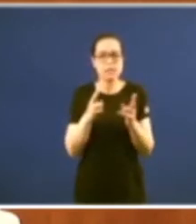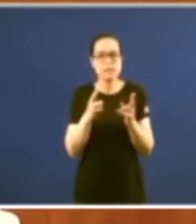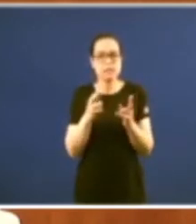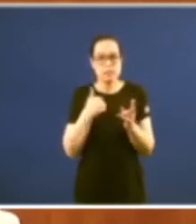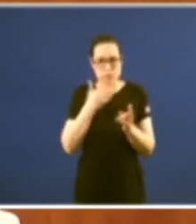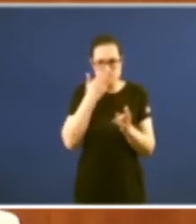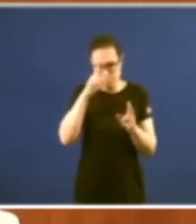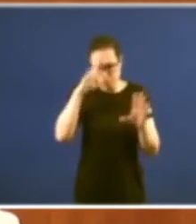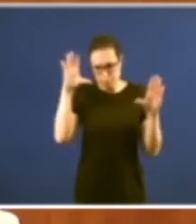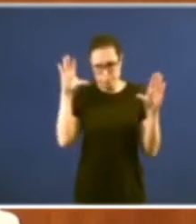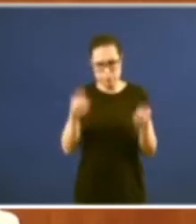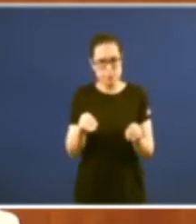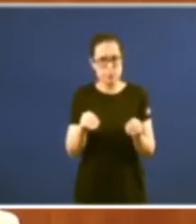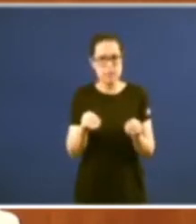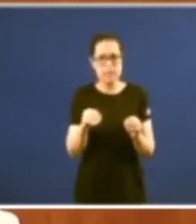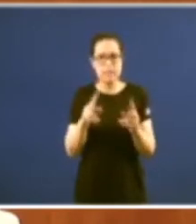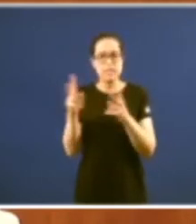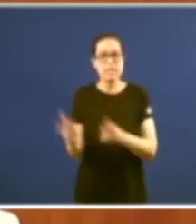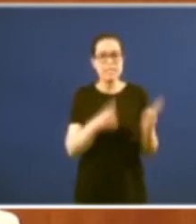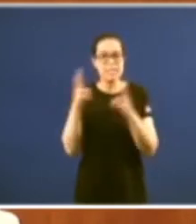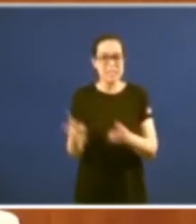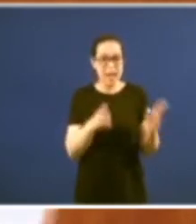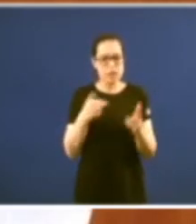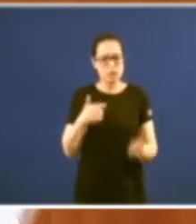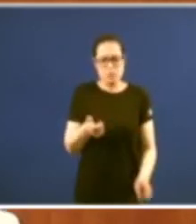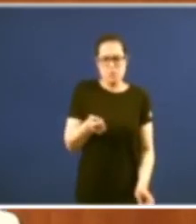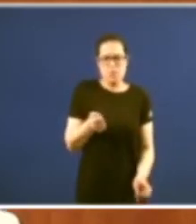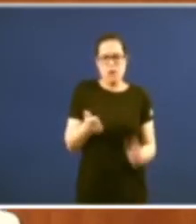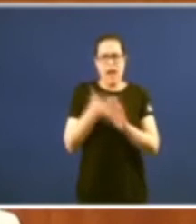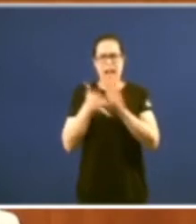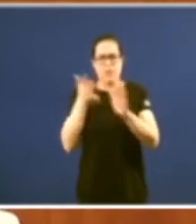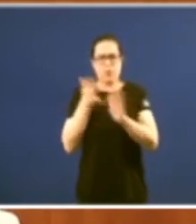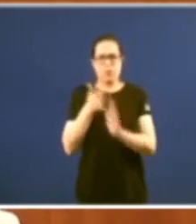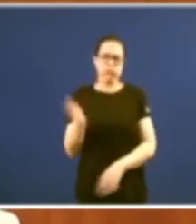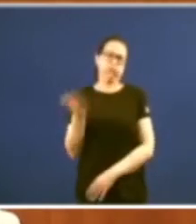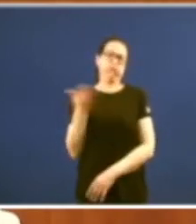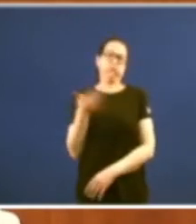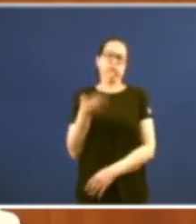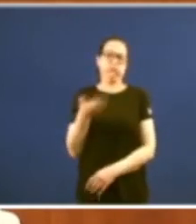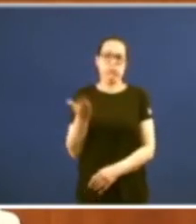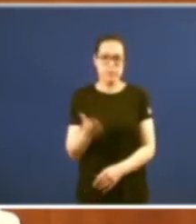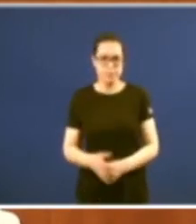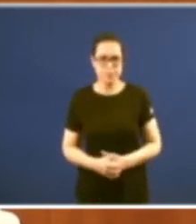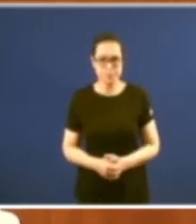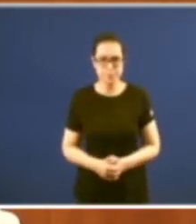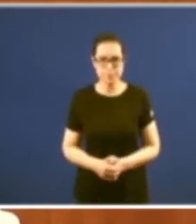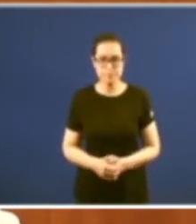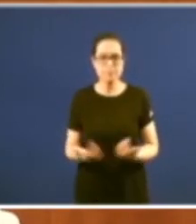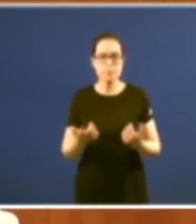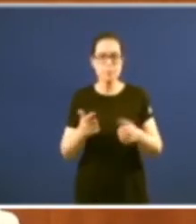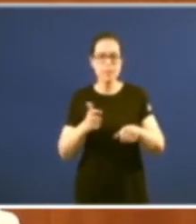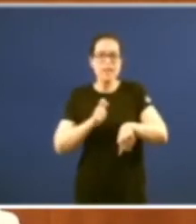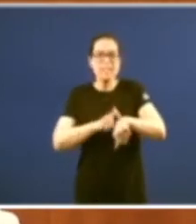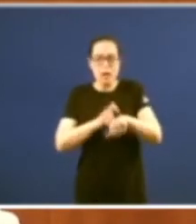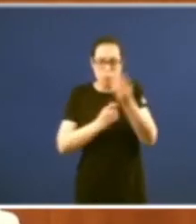a 1,5 da velocidade normal pa acabar de ver as antes que non xe chegan non? Non hai tempo para